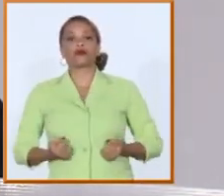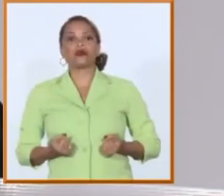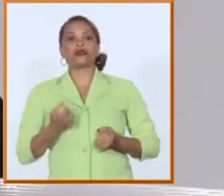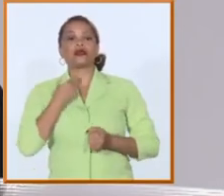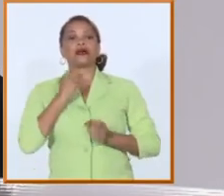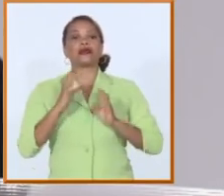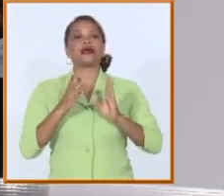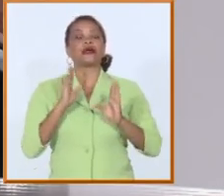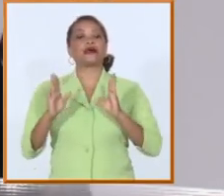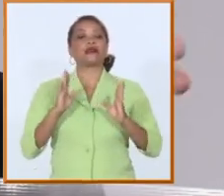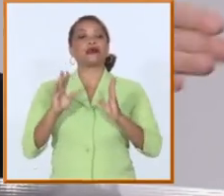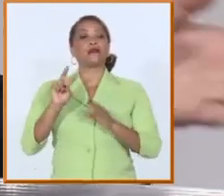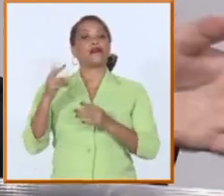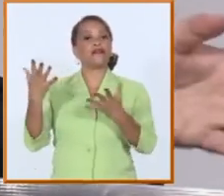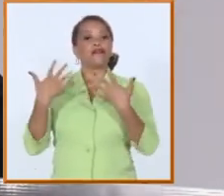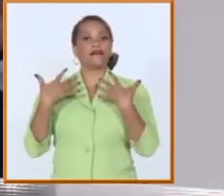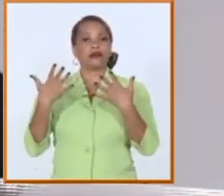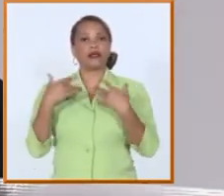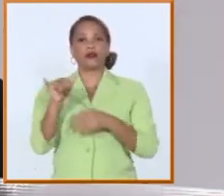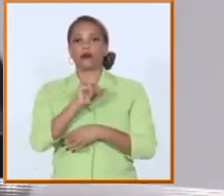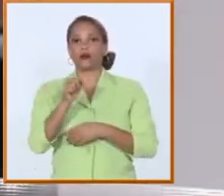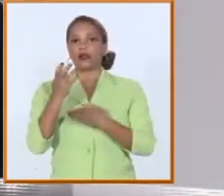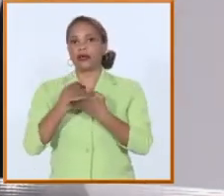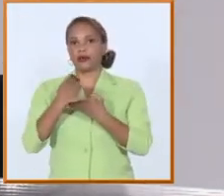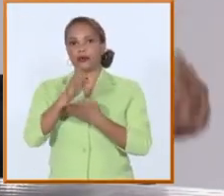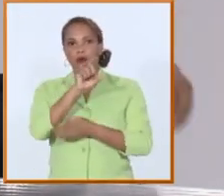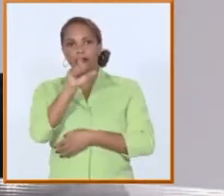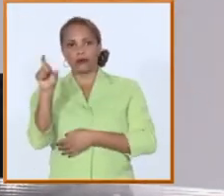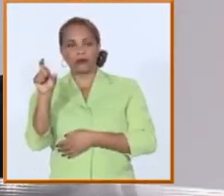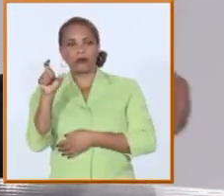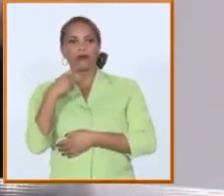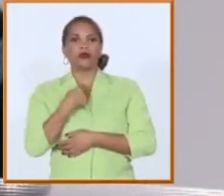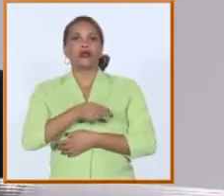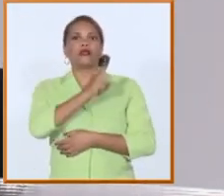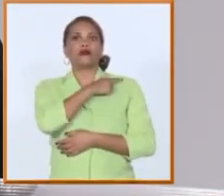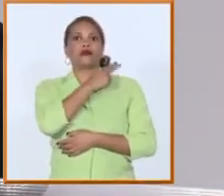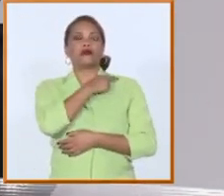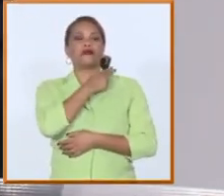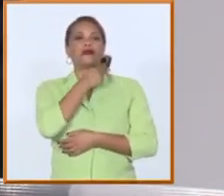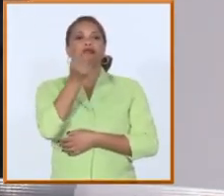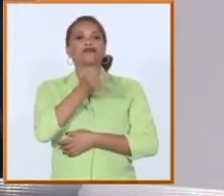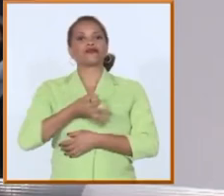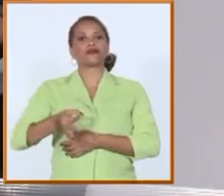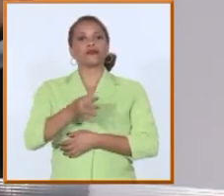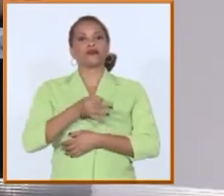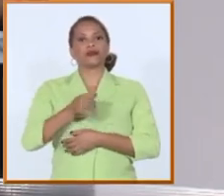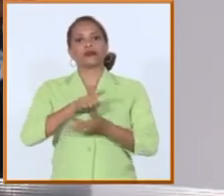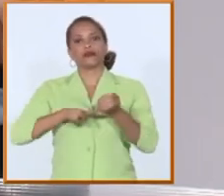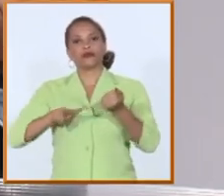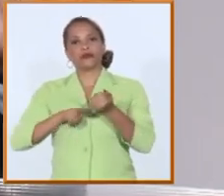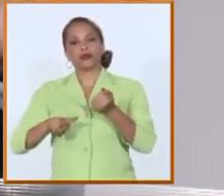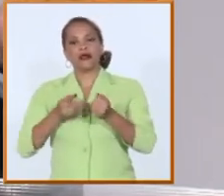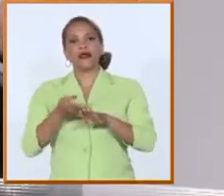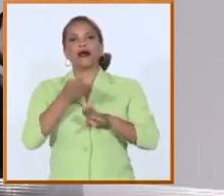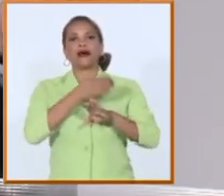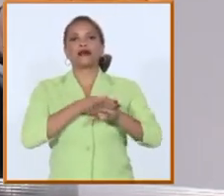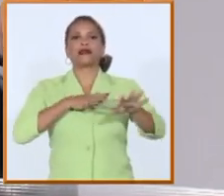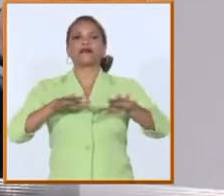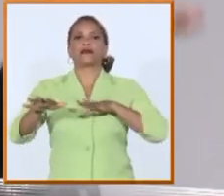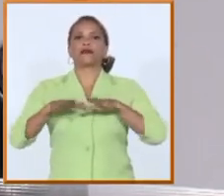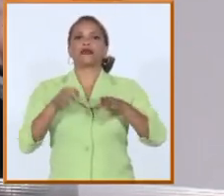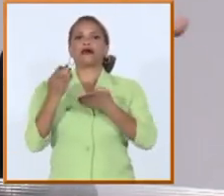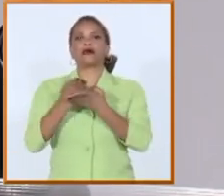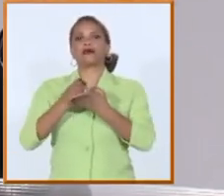verano también de las instituciones de educación de las autoridades de municipios y provincias para preparar a todos los estudiantes que